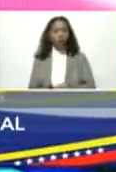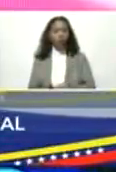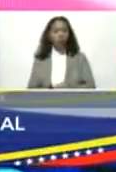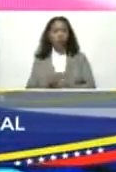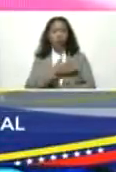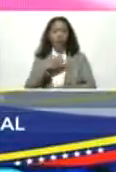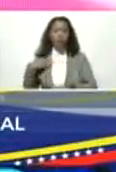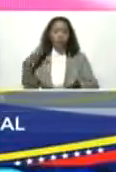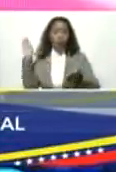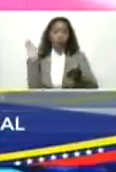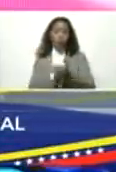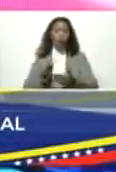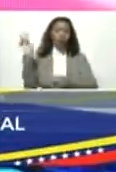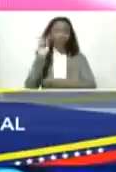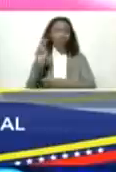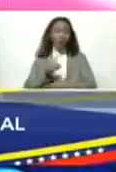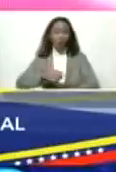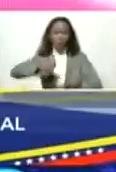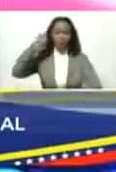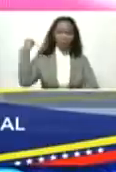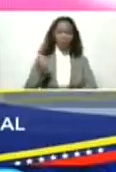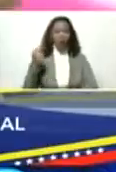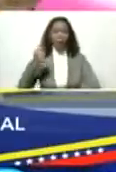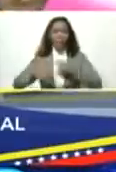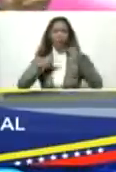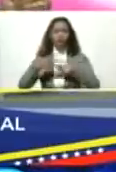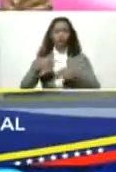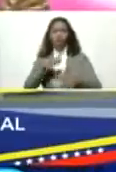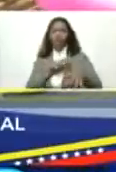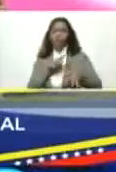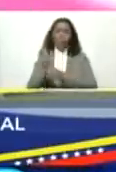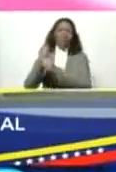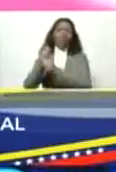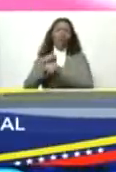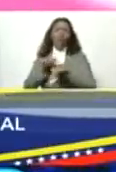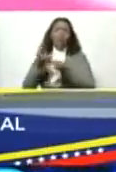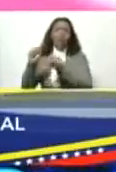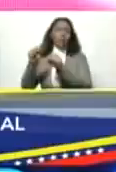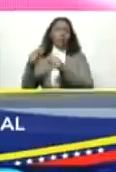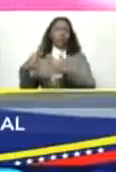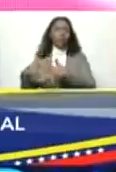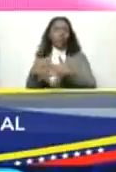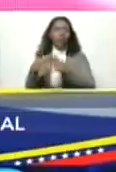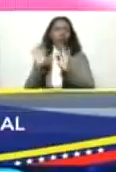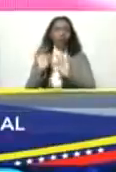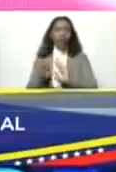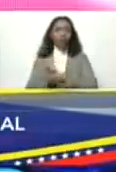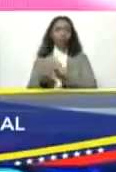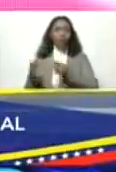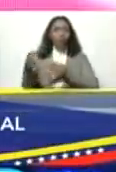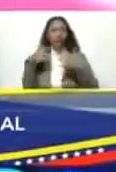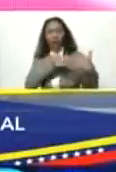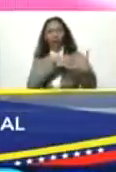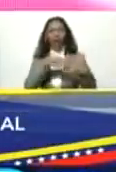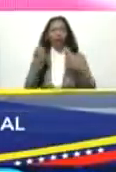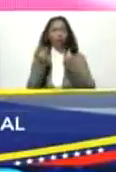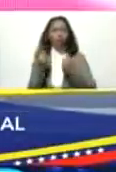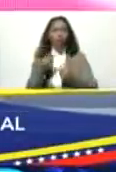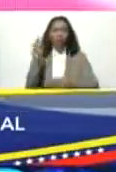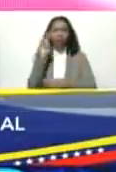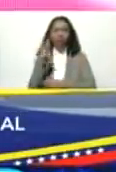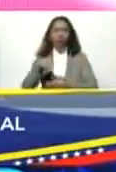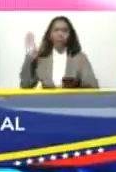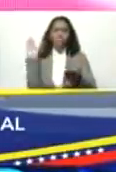quiso imponer a Venezuela un régimen político dependiente del imperialismo por la vida de la guerra económica y Venezuela se plantó y dijo